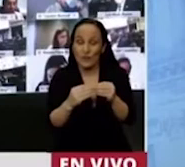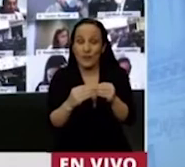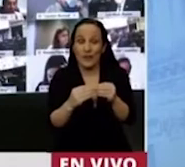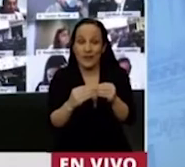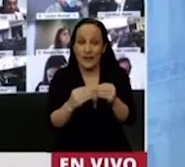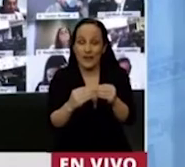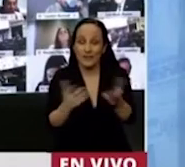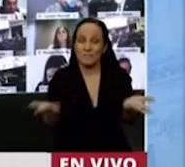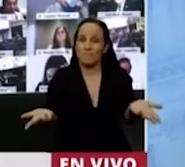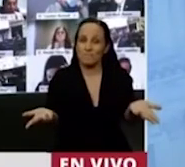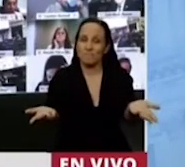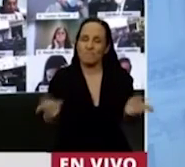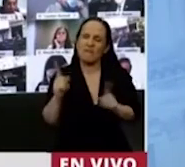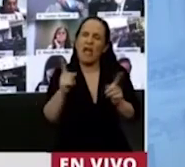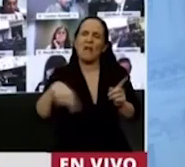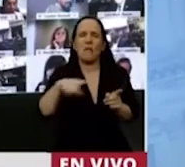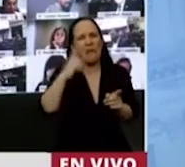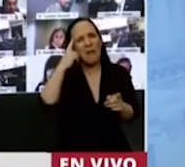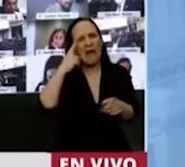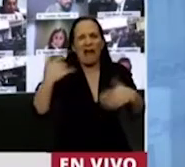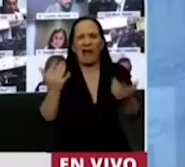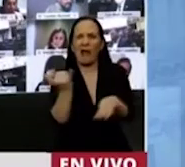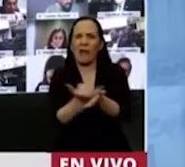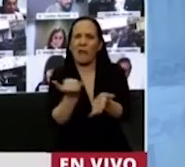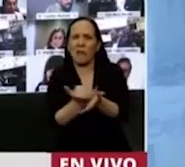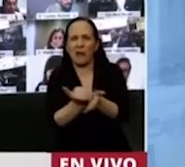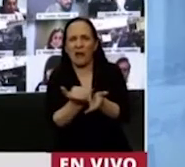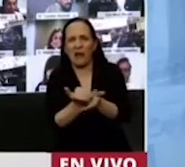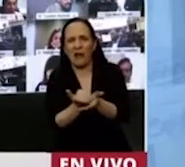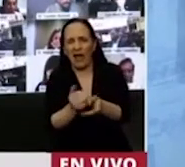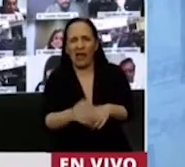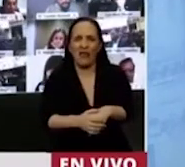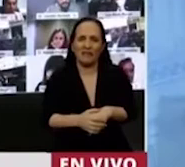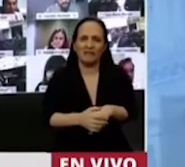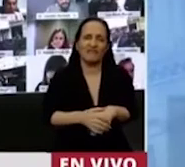es una pavada para algunos, es nostalgia para otros,